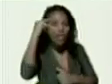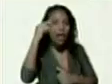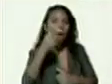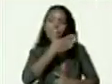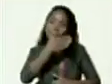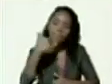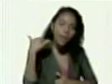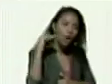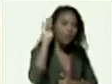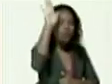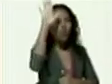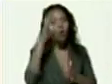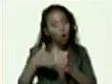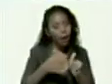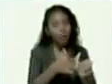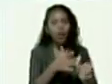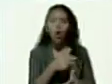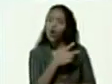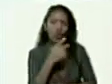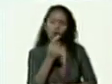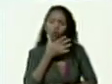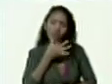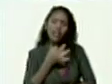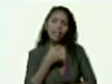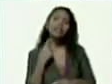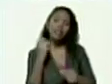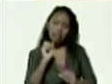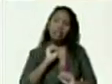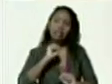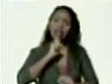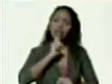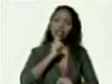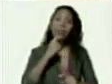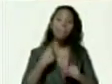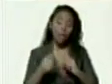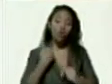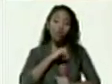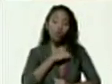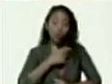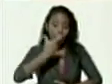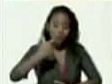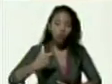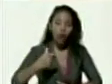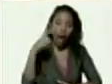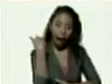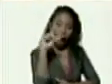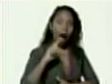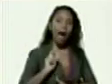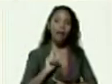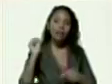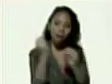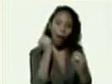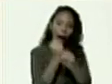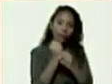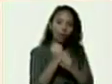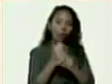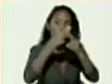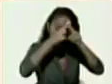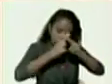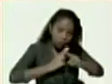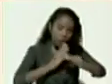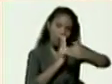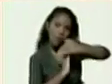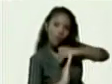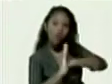camino que no es fácil no es fácil pero si habemos personas que gracias a Dios y humildemente nos levantamos todos los días